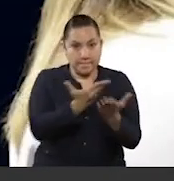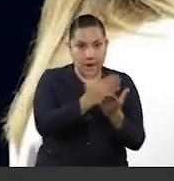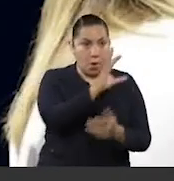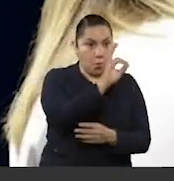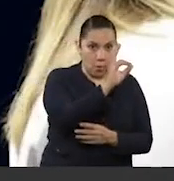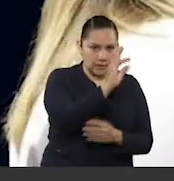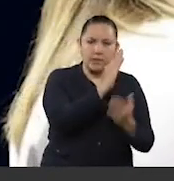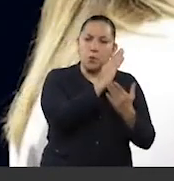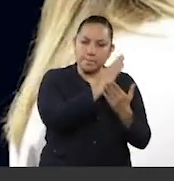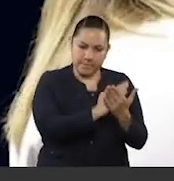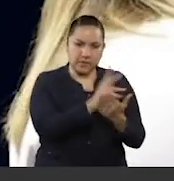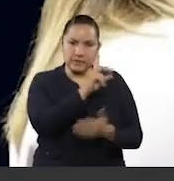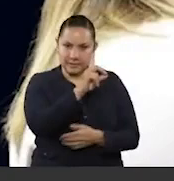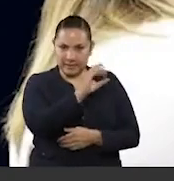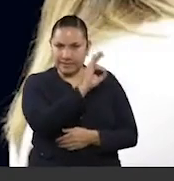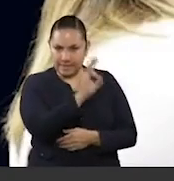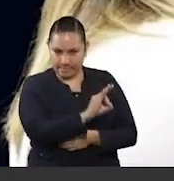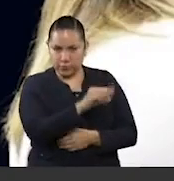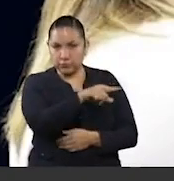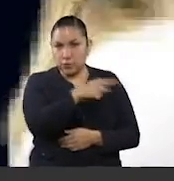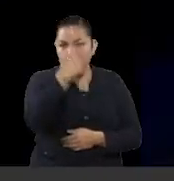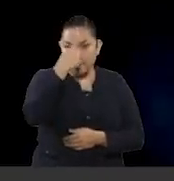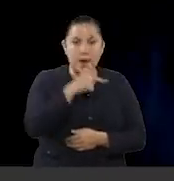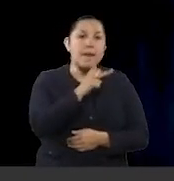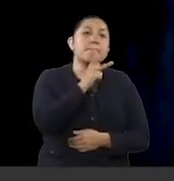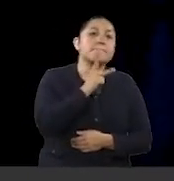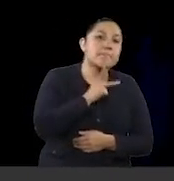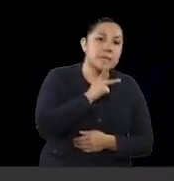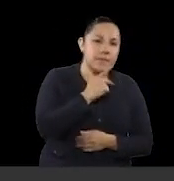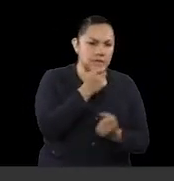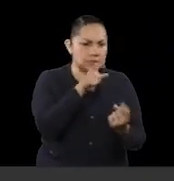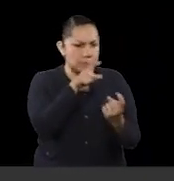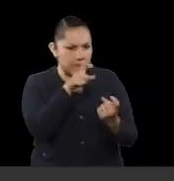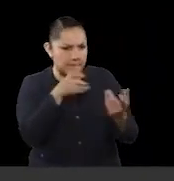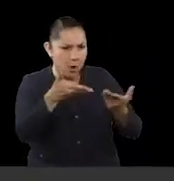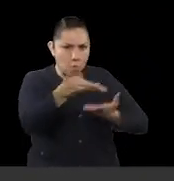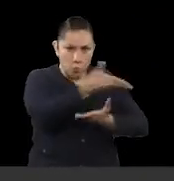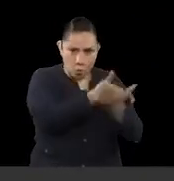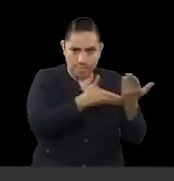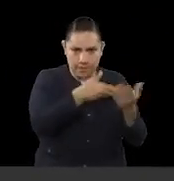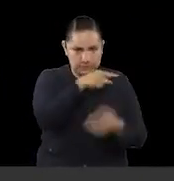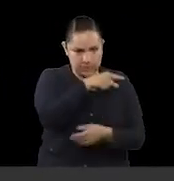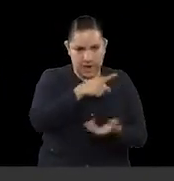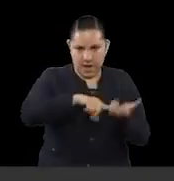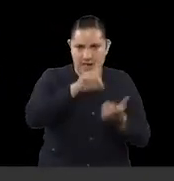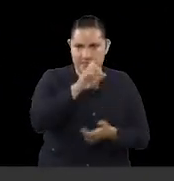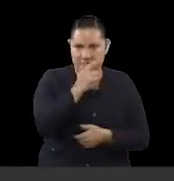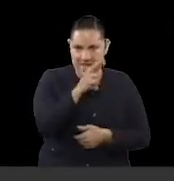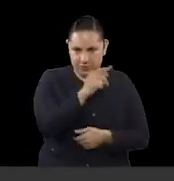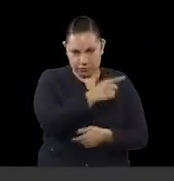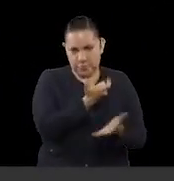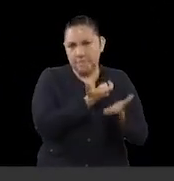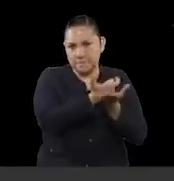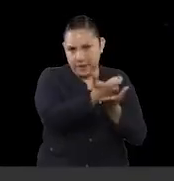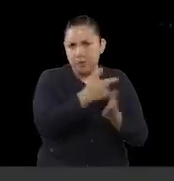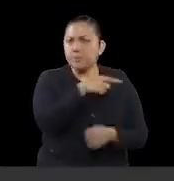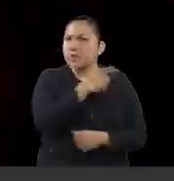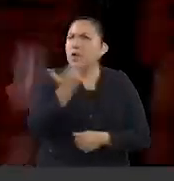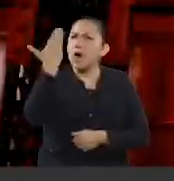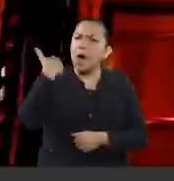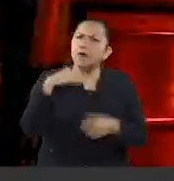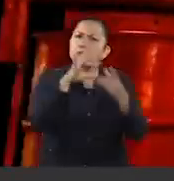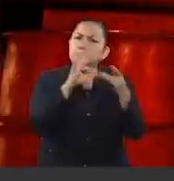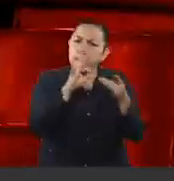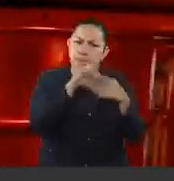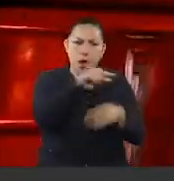el pago de derecho por utilidad compartida en Pemex. La legisladora señala que durante esta administración se han reducido estos derechos